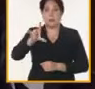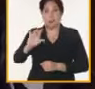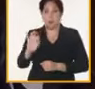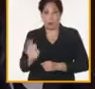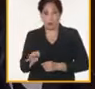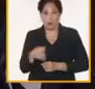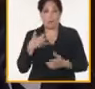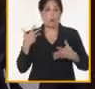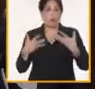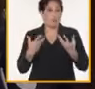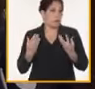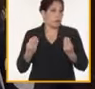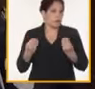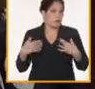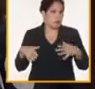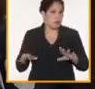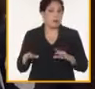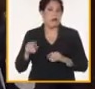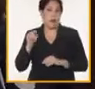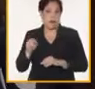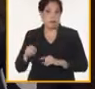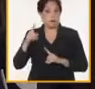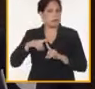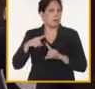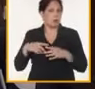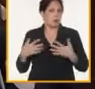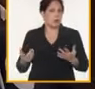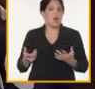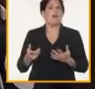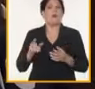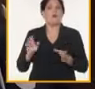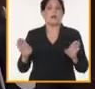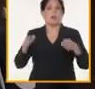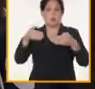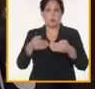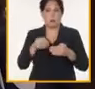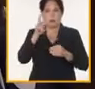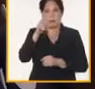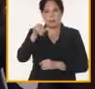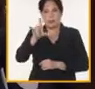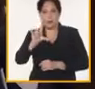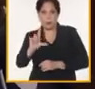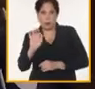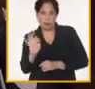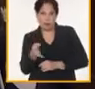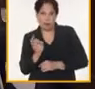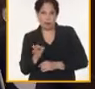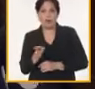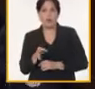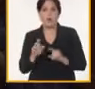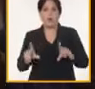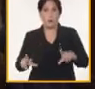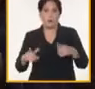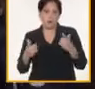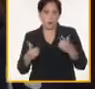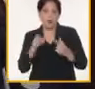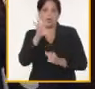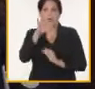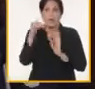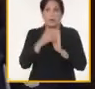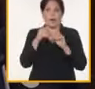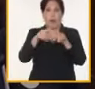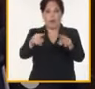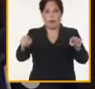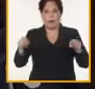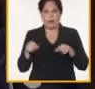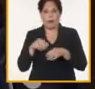tenemos la tarea de concluir para el 26 de julio un sobre cumplimiento en 5.000 hectáreas